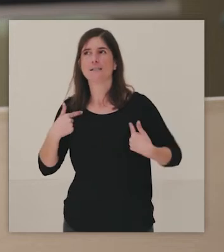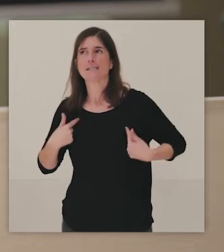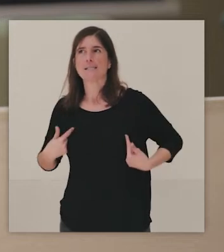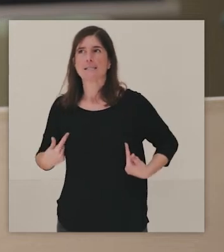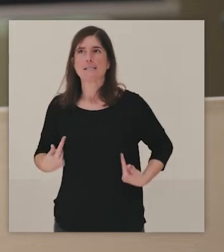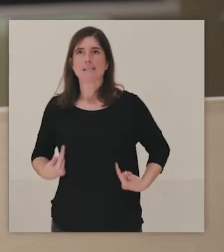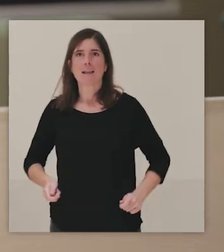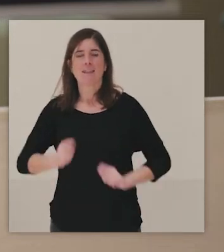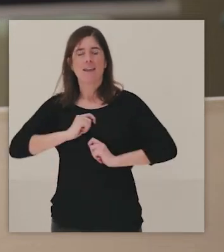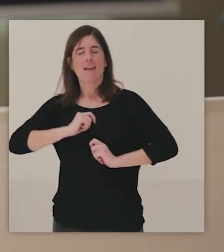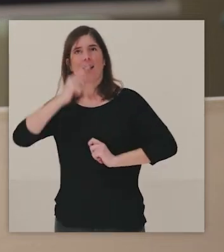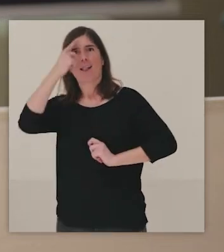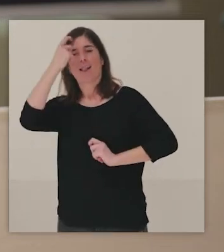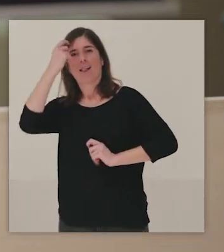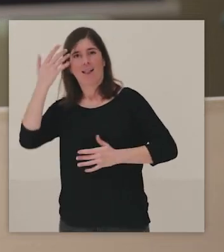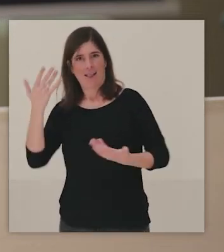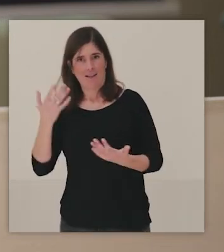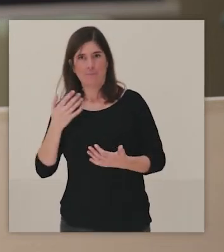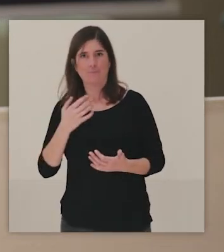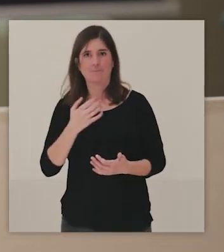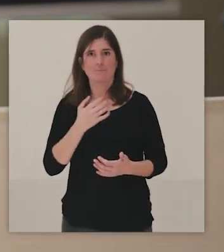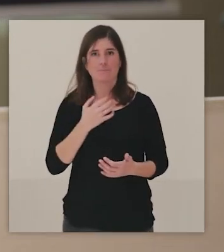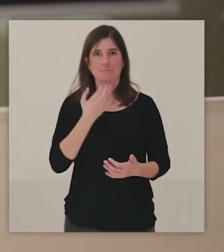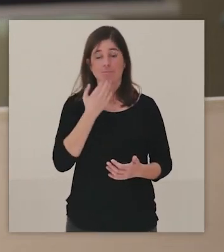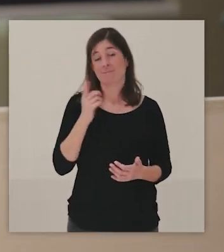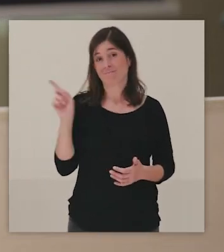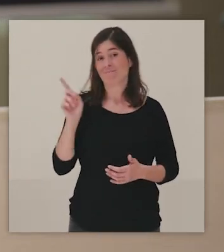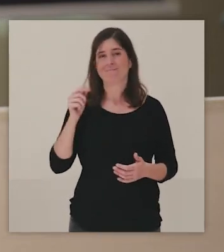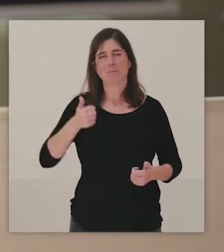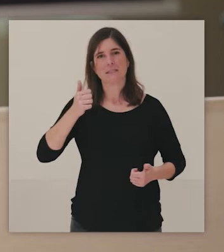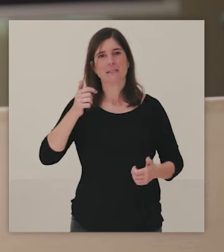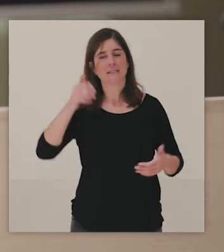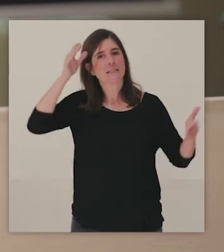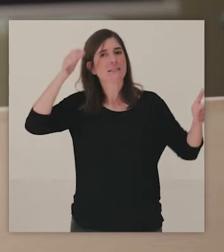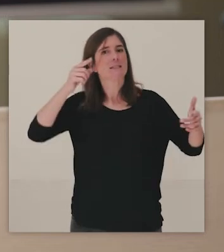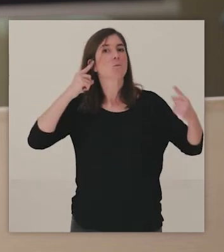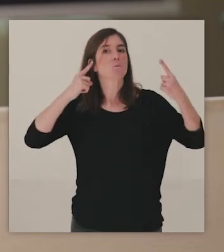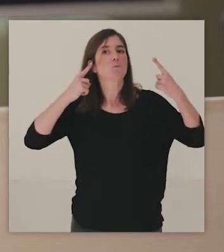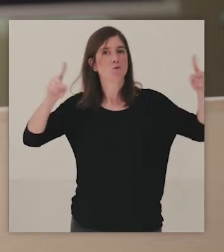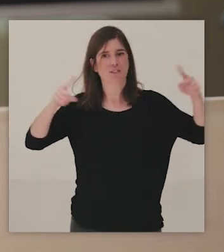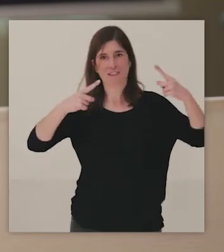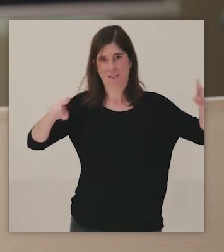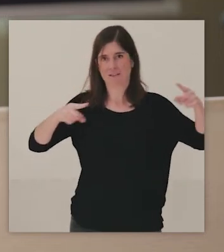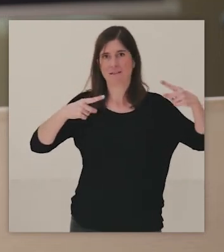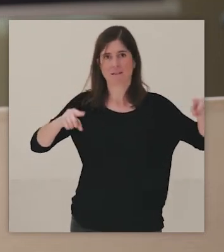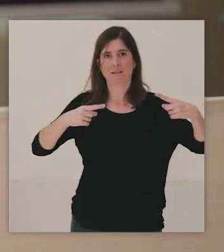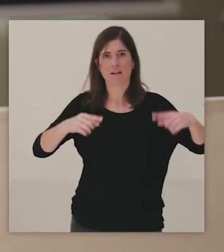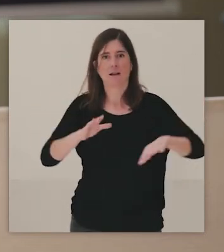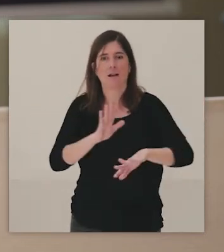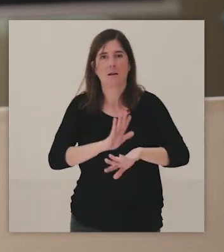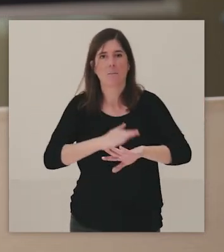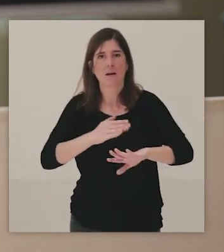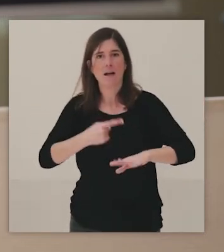evocar. En este caso es la música uno de los elementos que se utiliza como